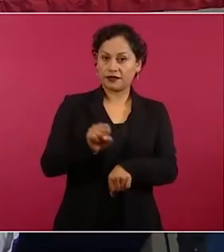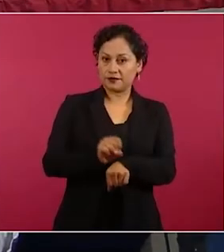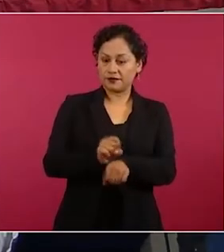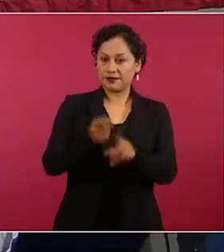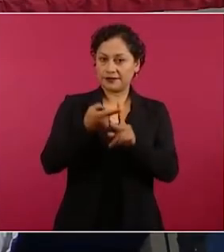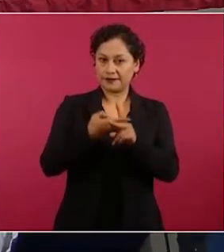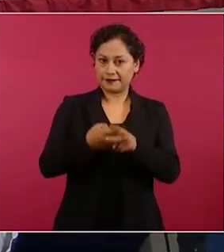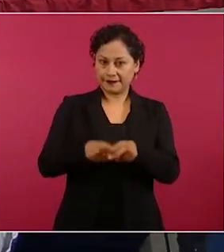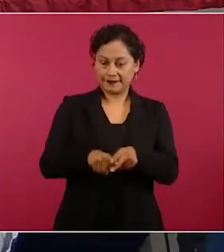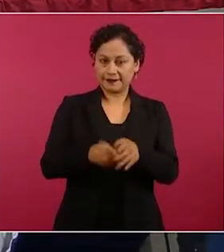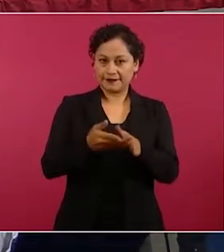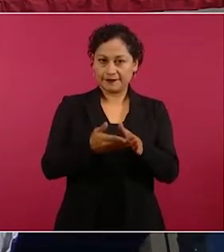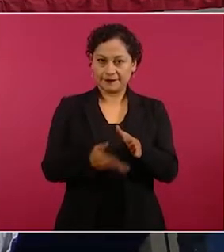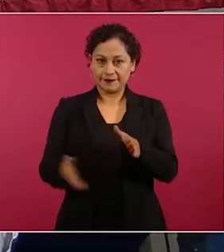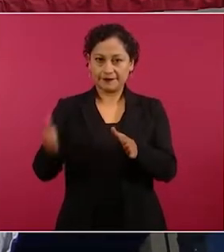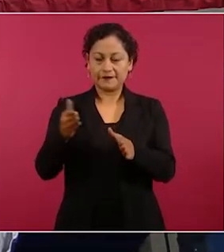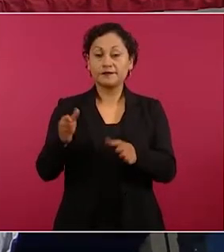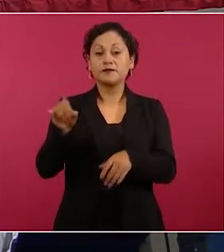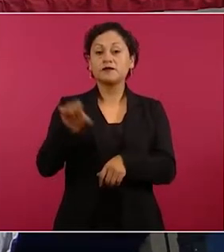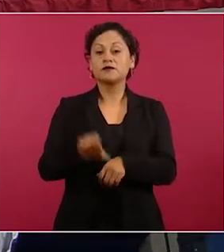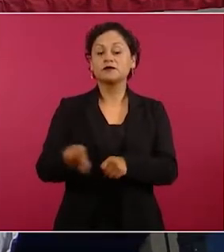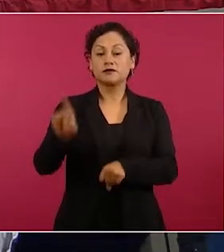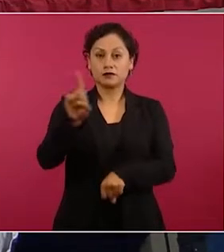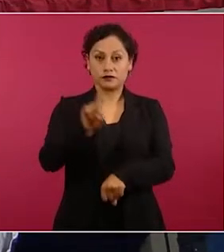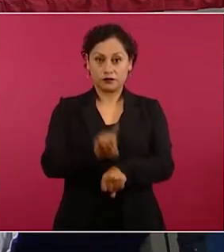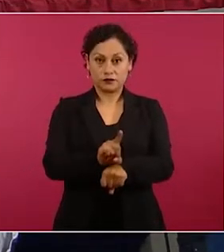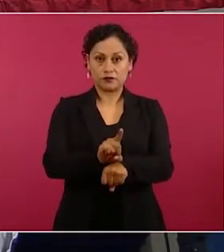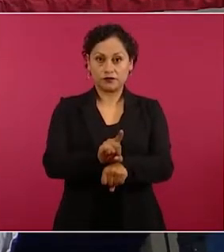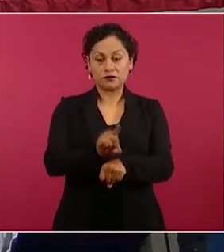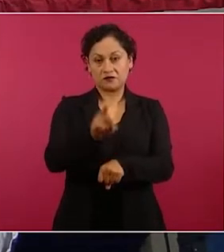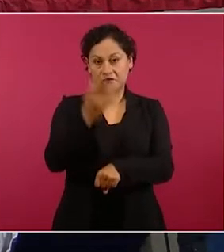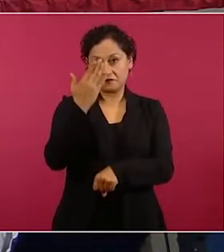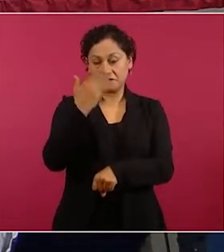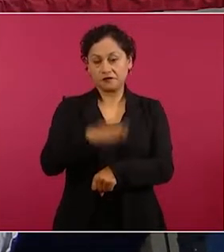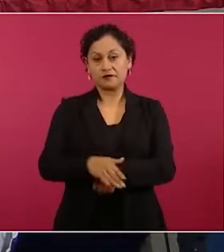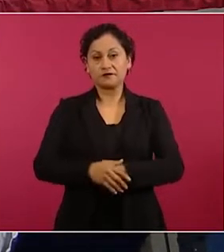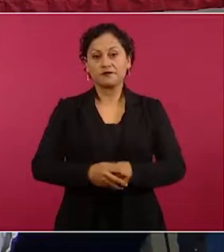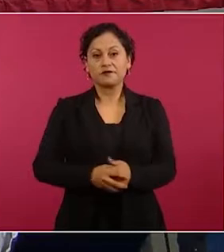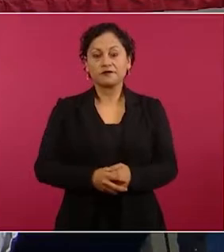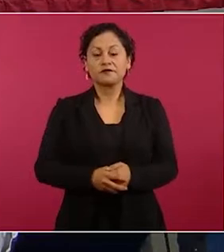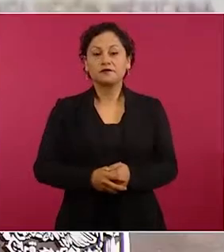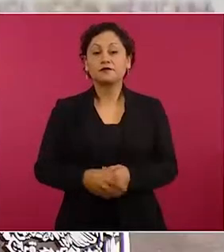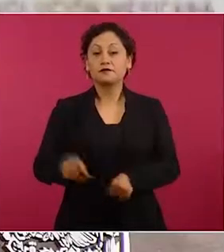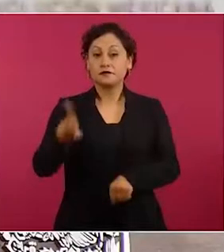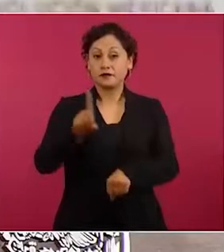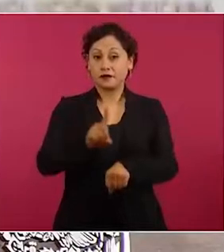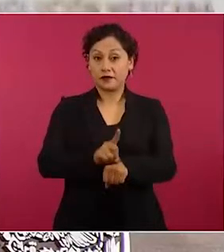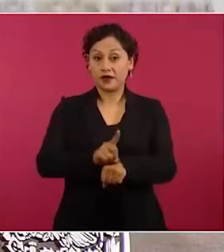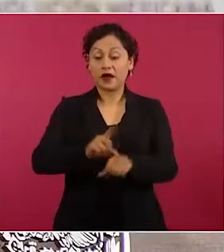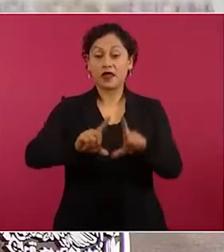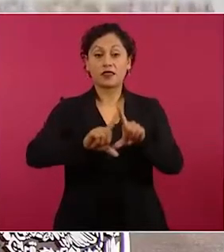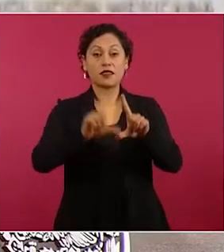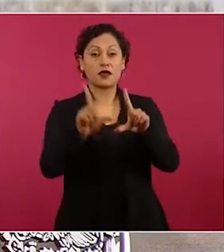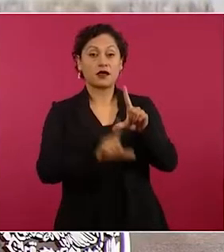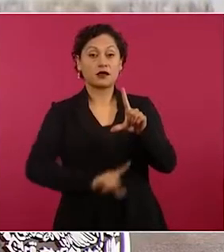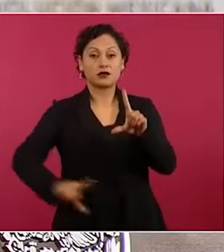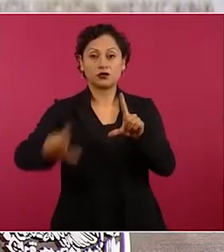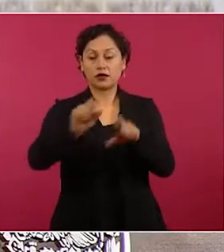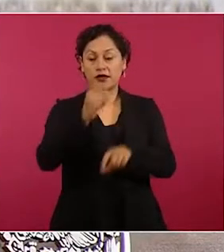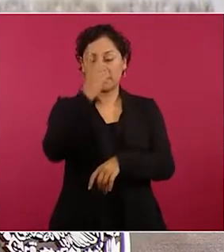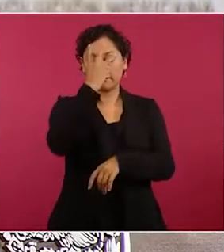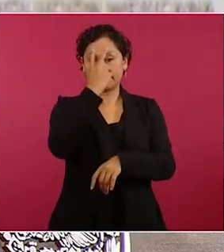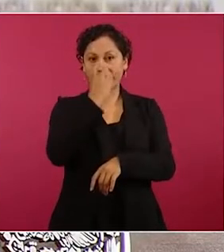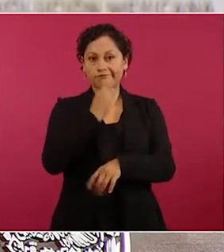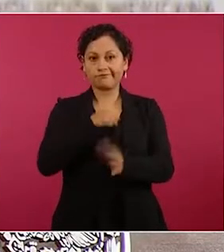Este día es de luto nacional porque